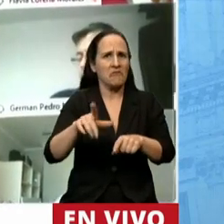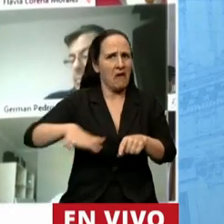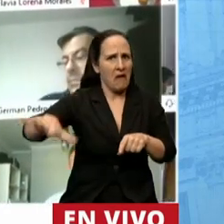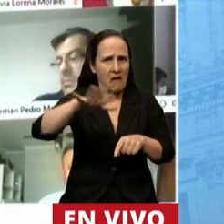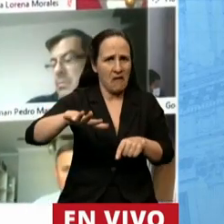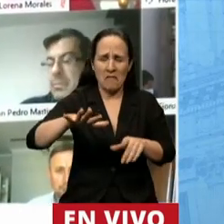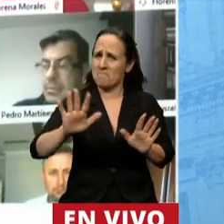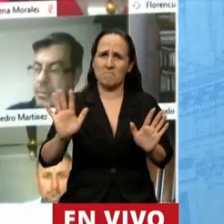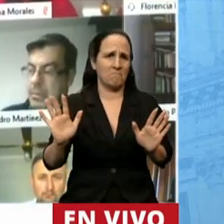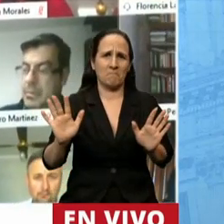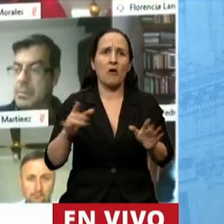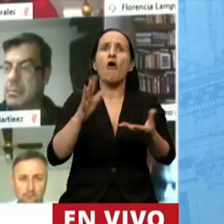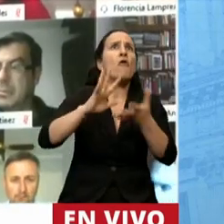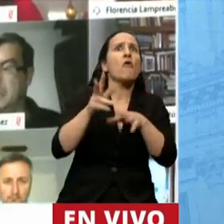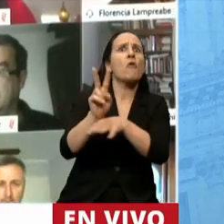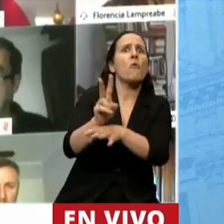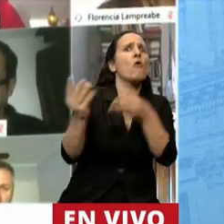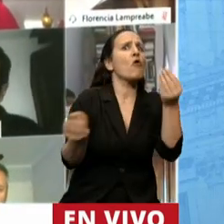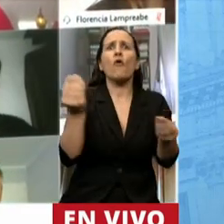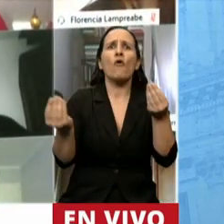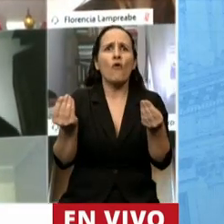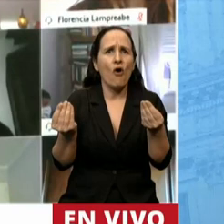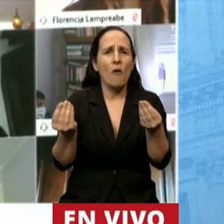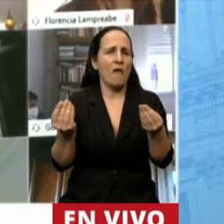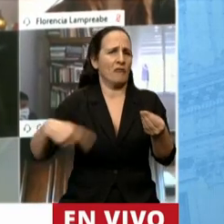o coordine cuidados específicos.